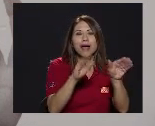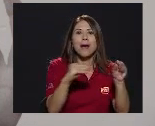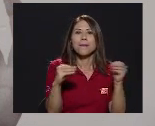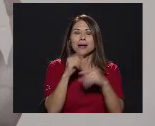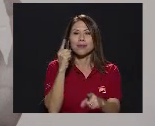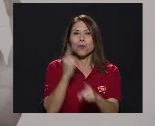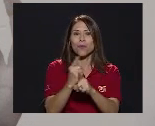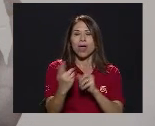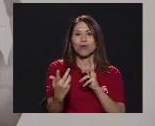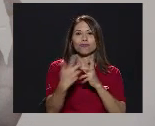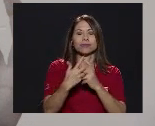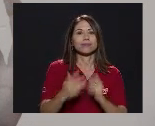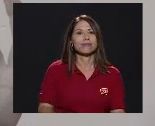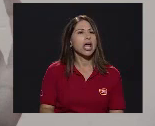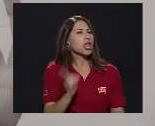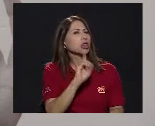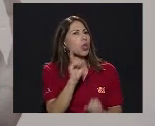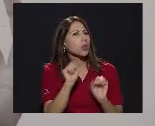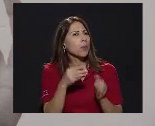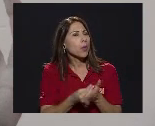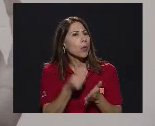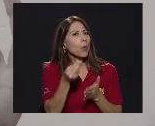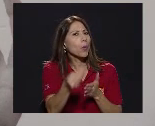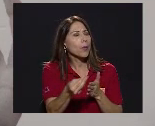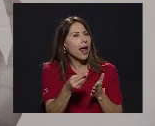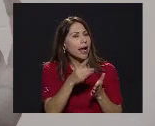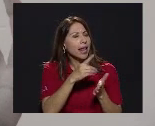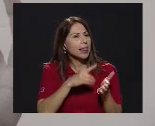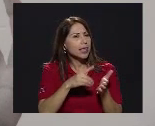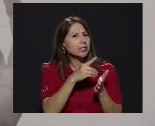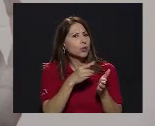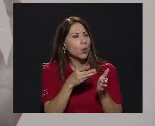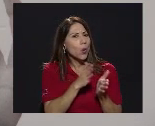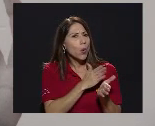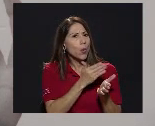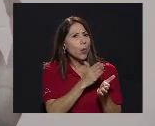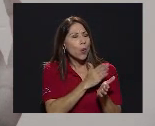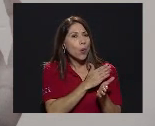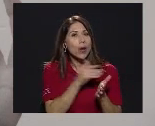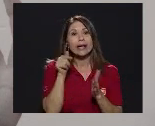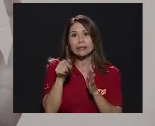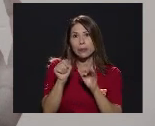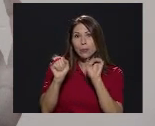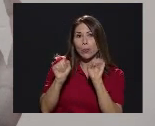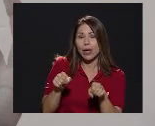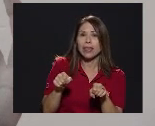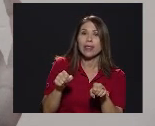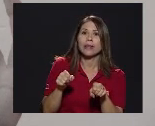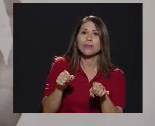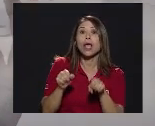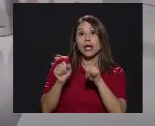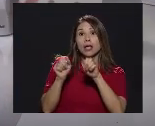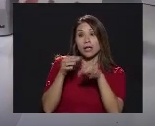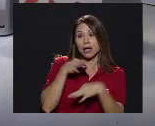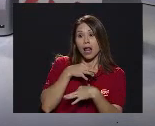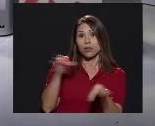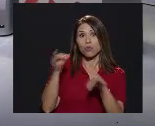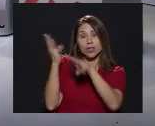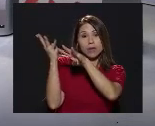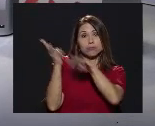¿Dónde se consigue El disco? El disco Va a ser Va a estar disponible Como descarga Gratuita